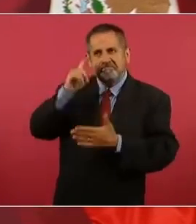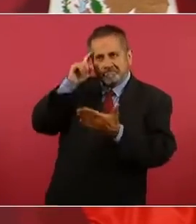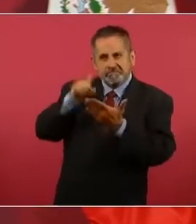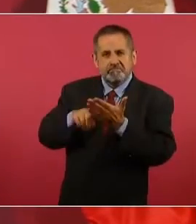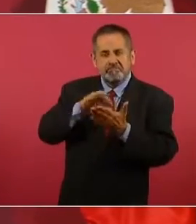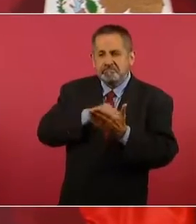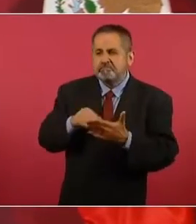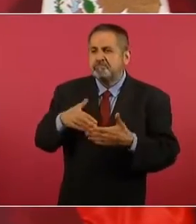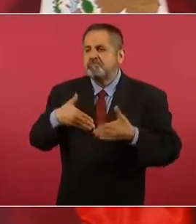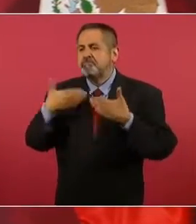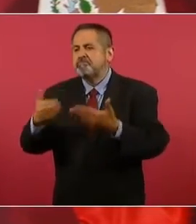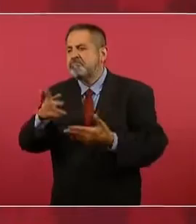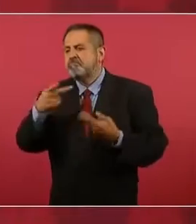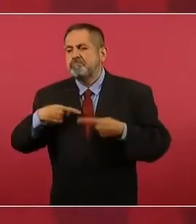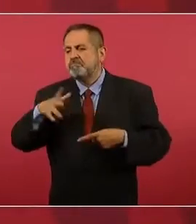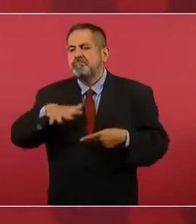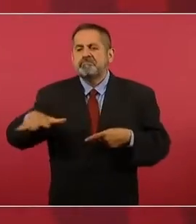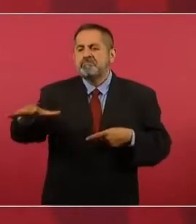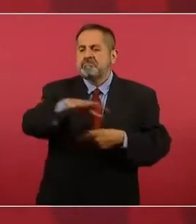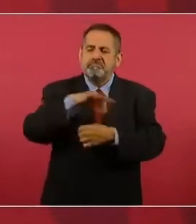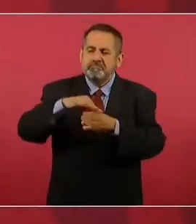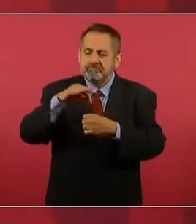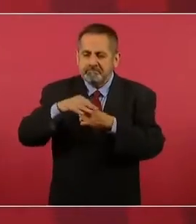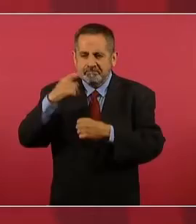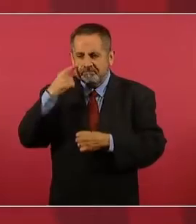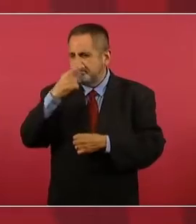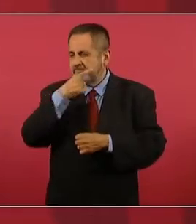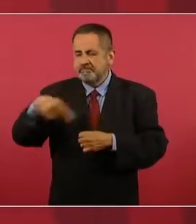pueblos, en los pueblos.